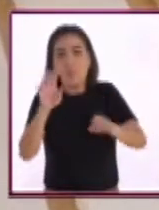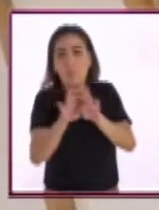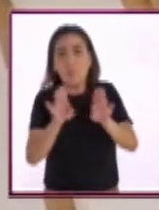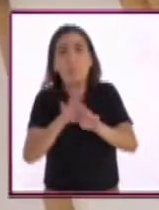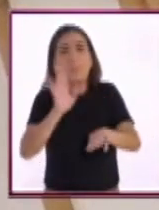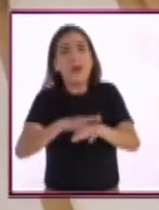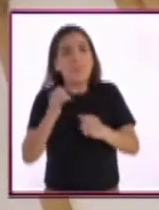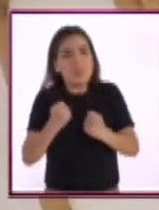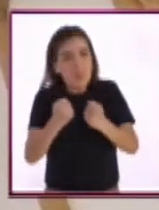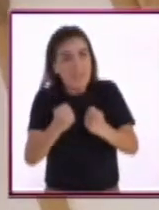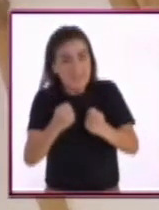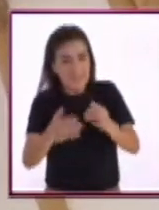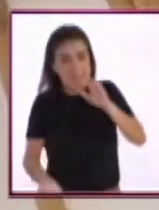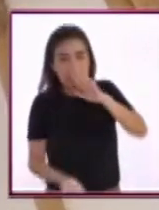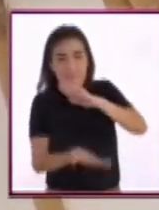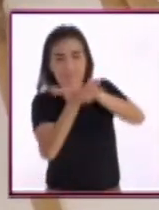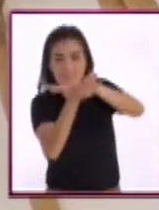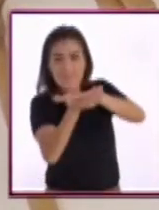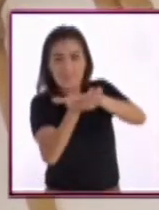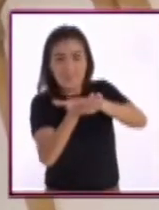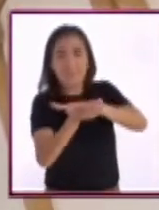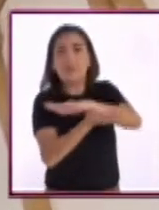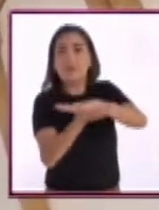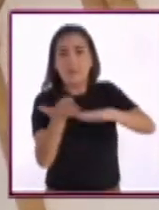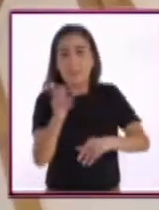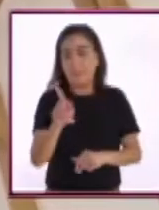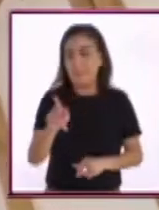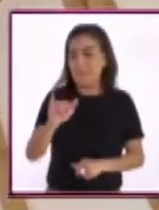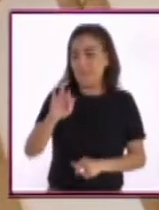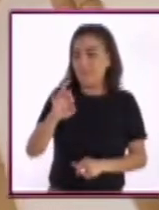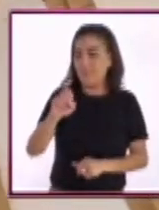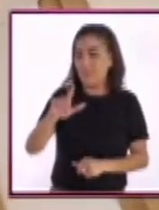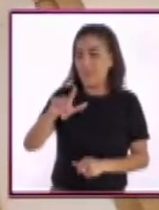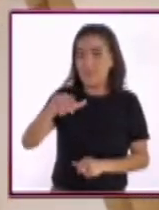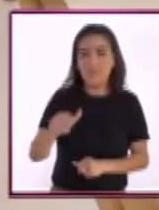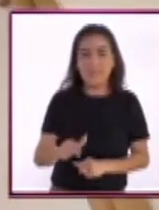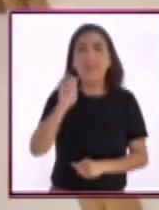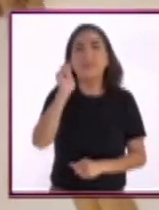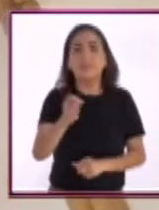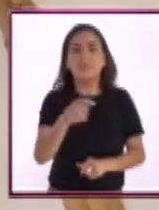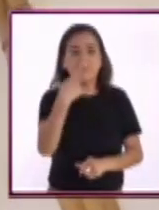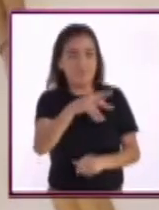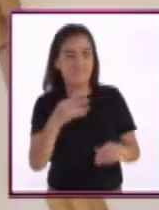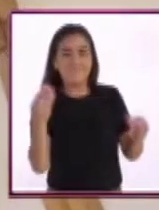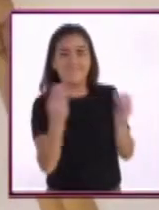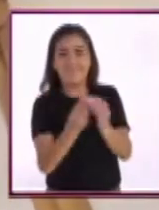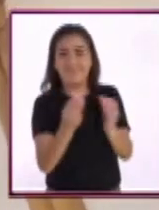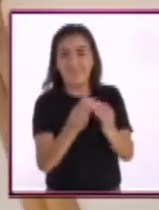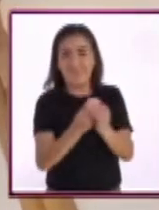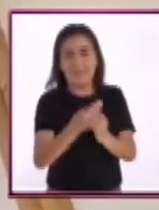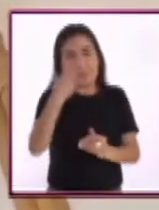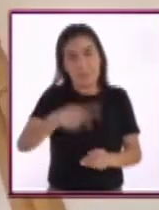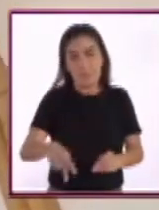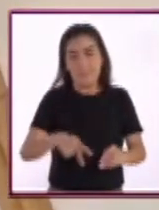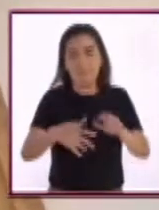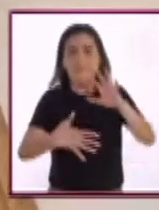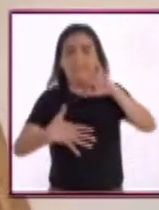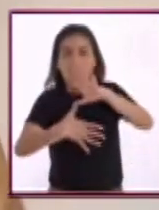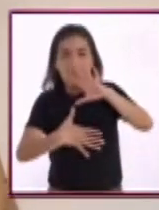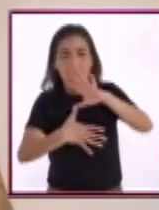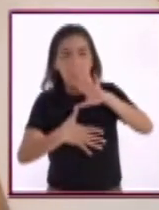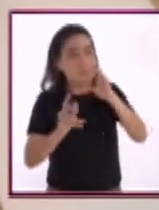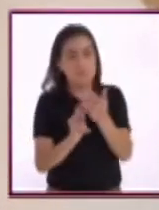Para este sistema nosotros usamos la guaduangustifolia que es una especie nativa